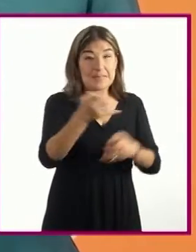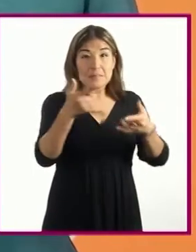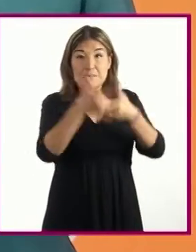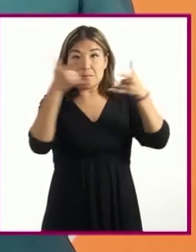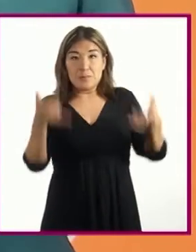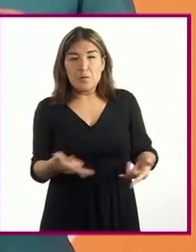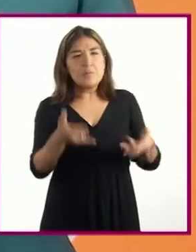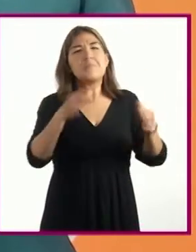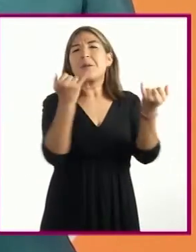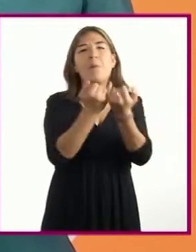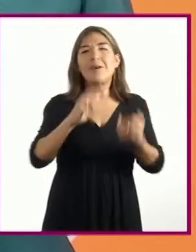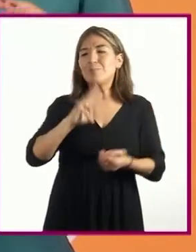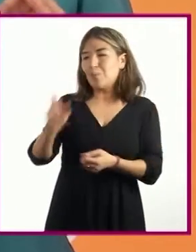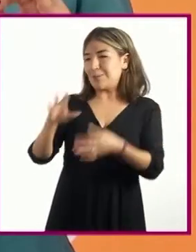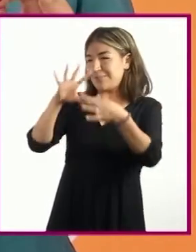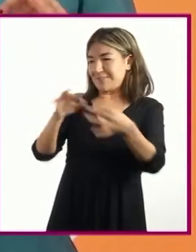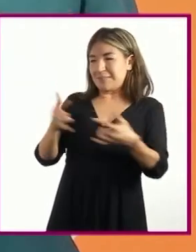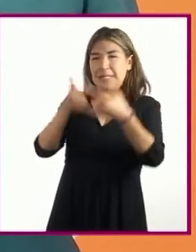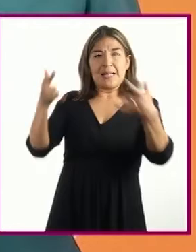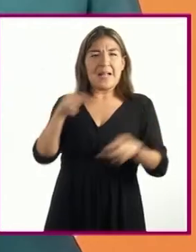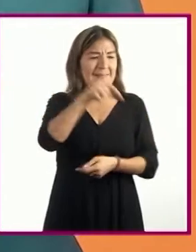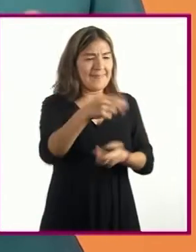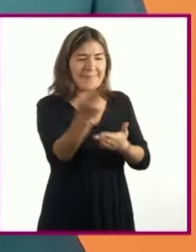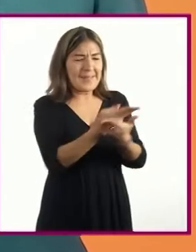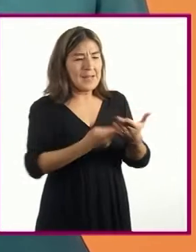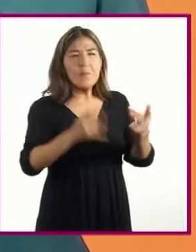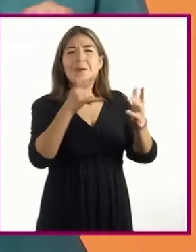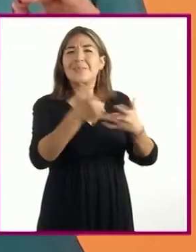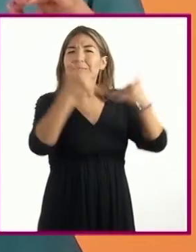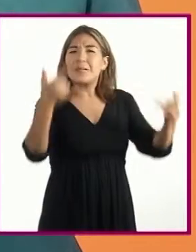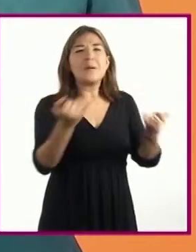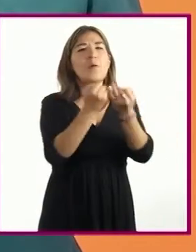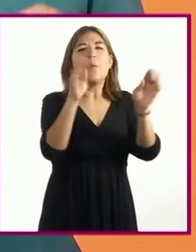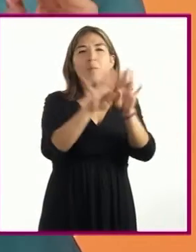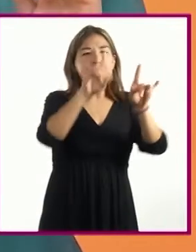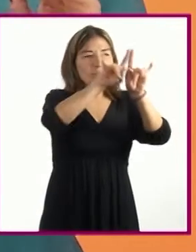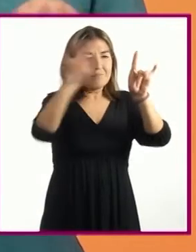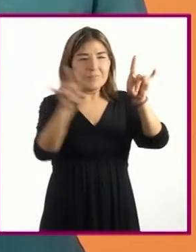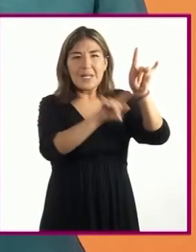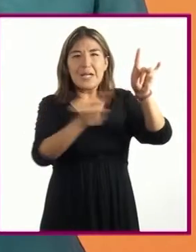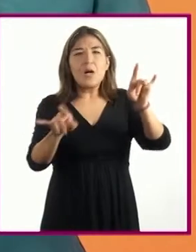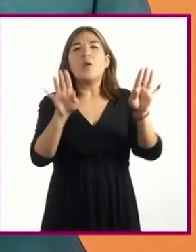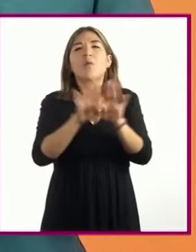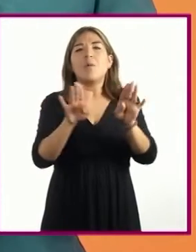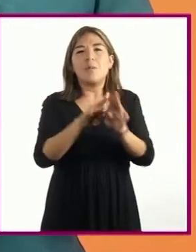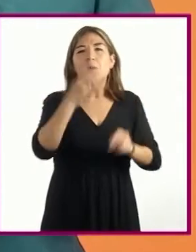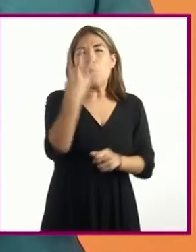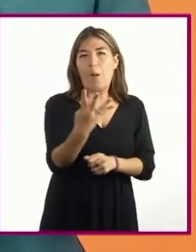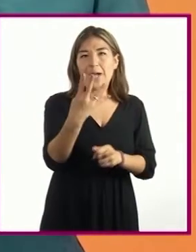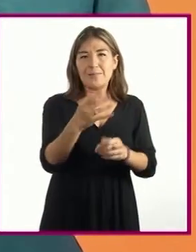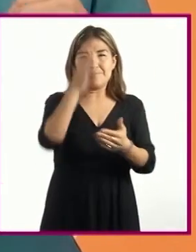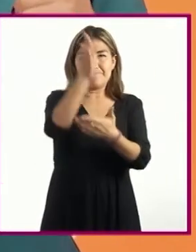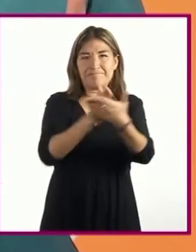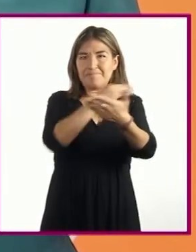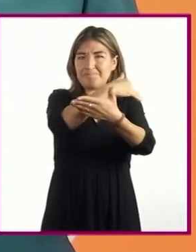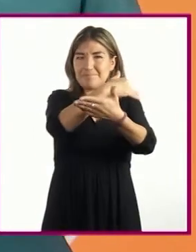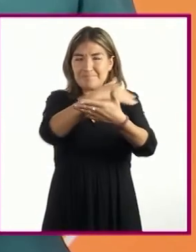como cualquier narración, cuenta una serie de acontecimientos organizados en una trama o estructura de cuatro partes.